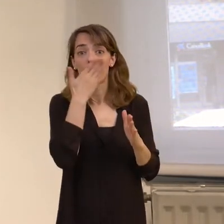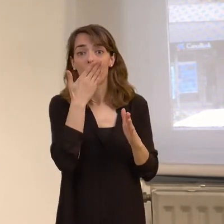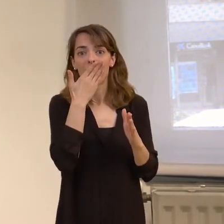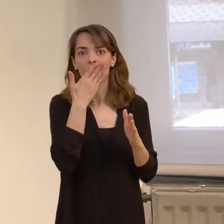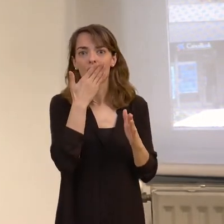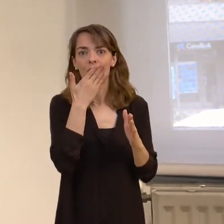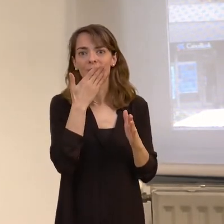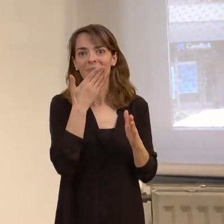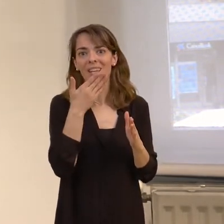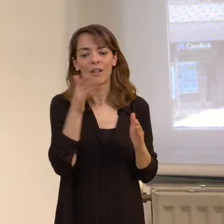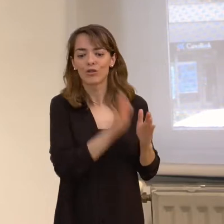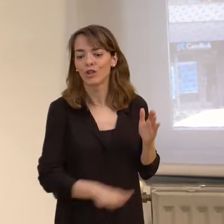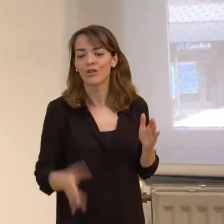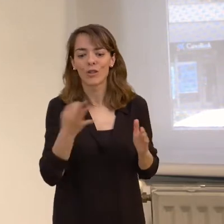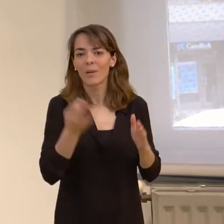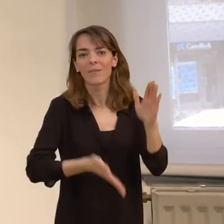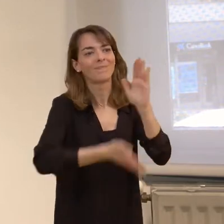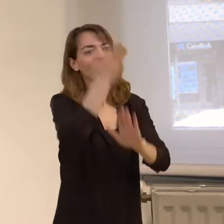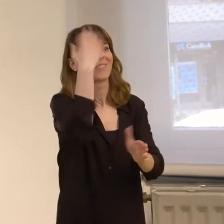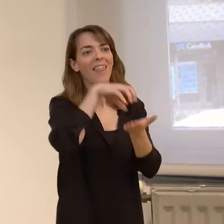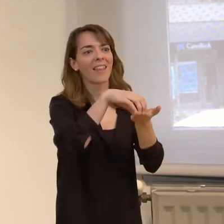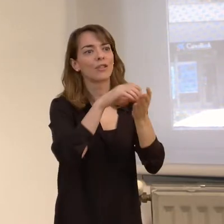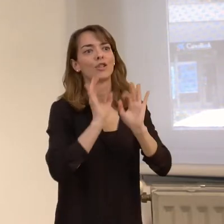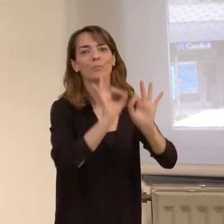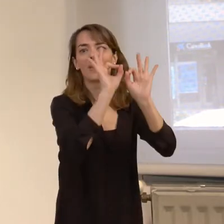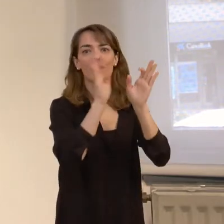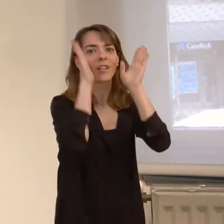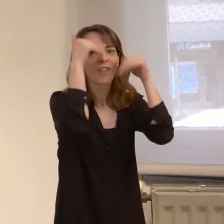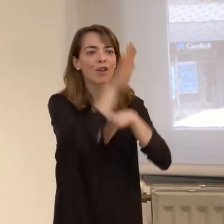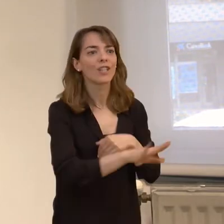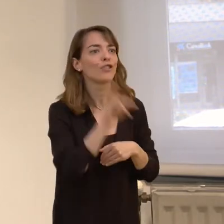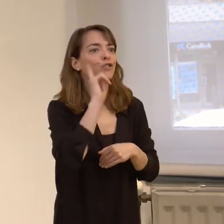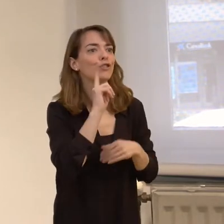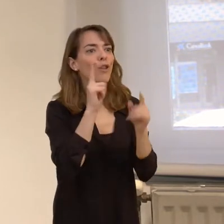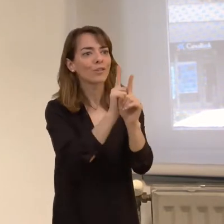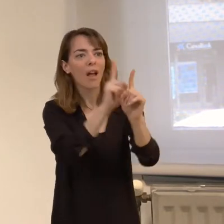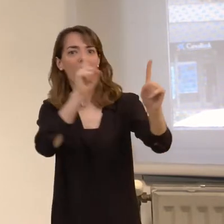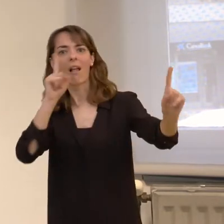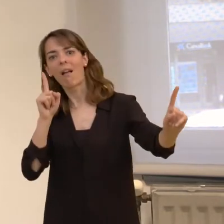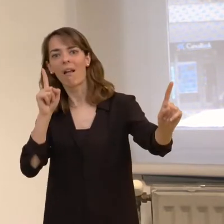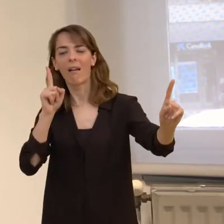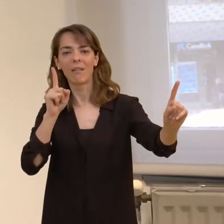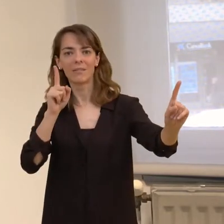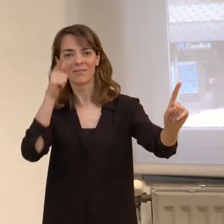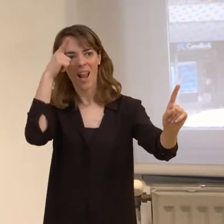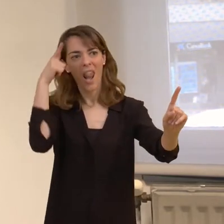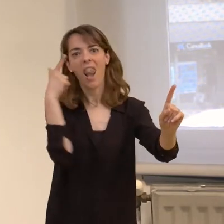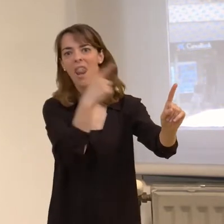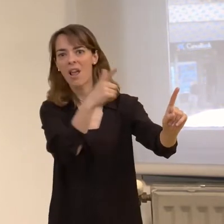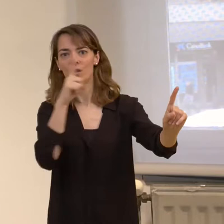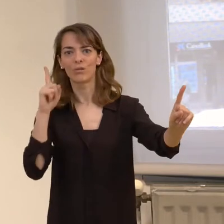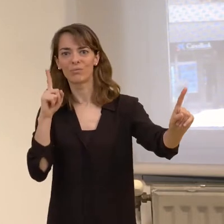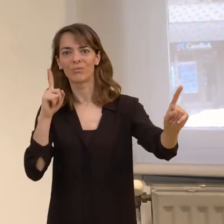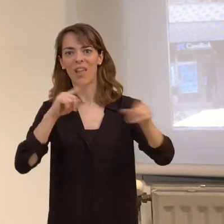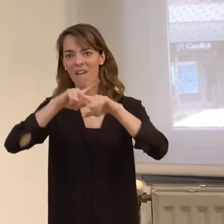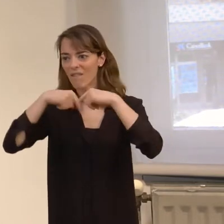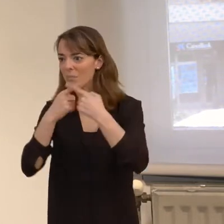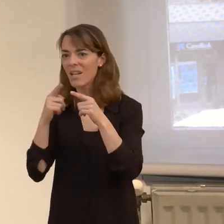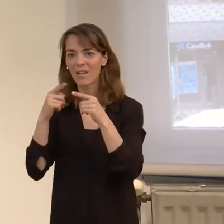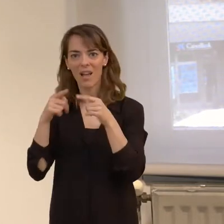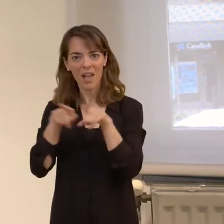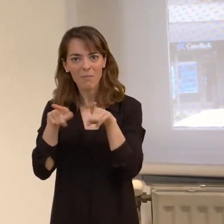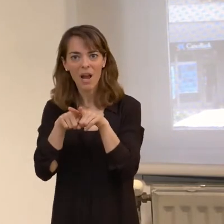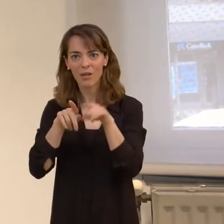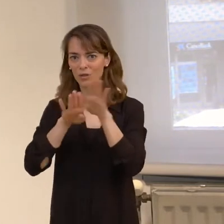escolares que tenían que acudir a centros específicos de atención a niños sordos, permaneciendo alejados de su hogar, de sus hermanos, de sus